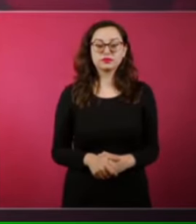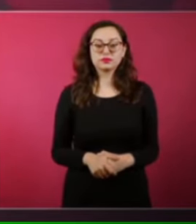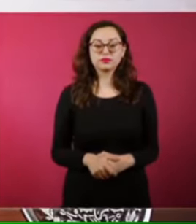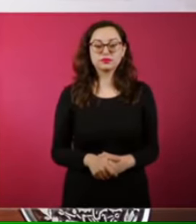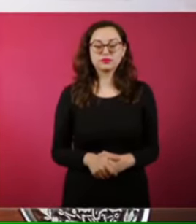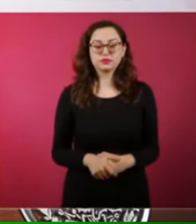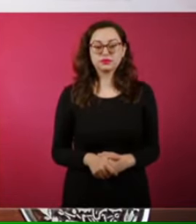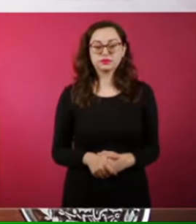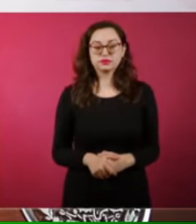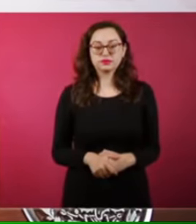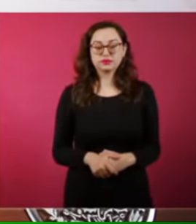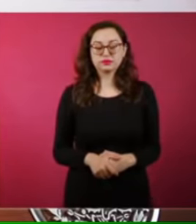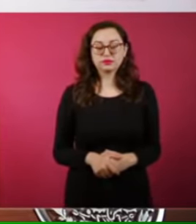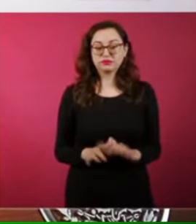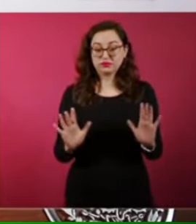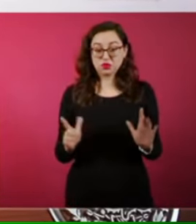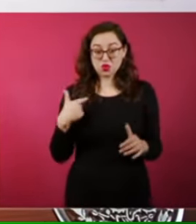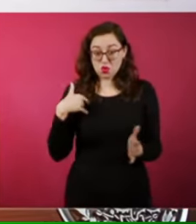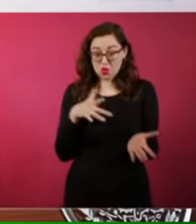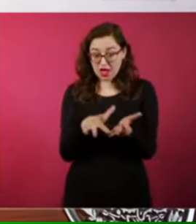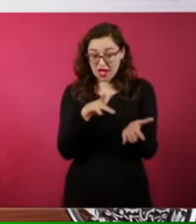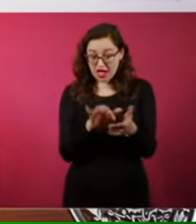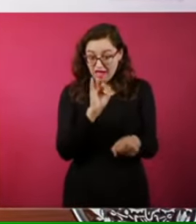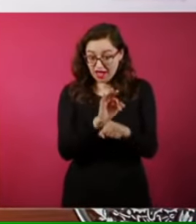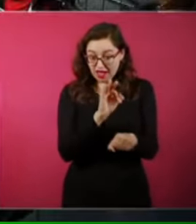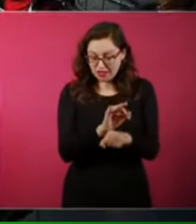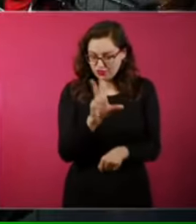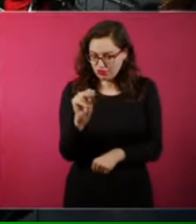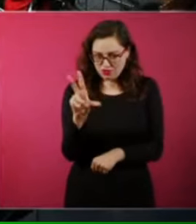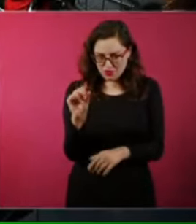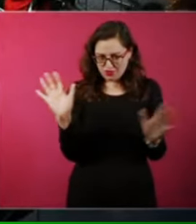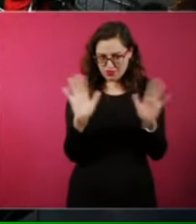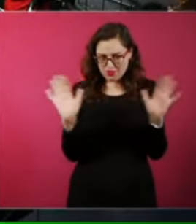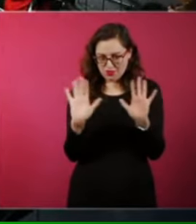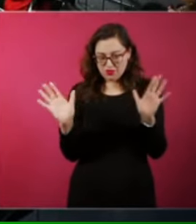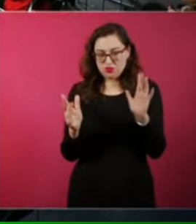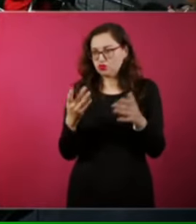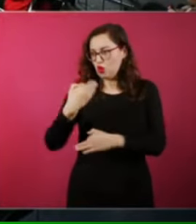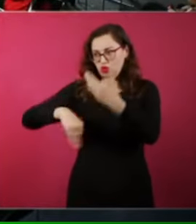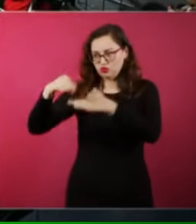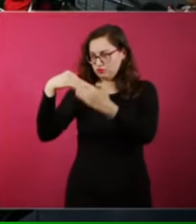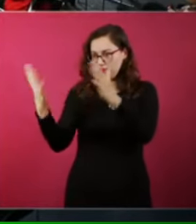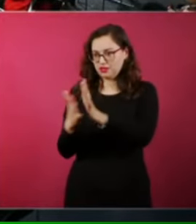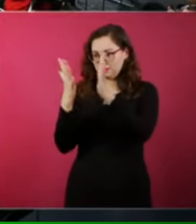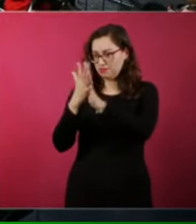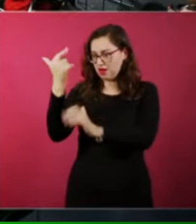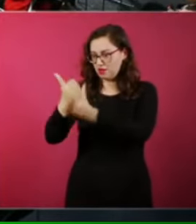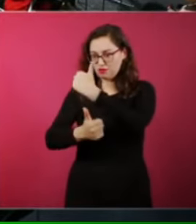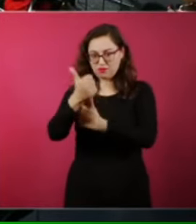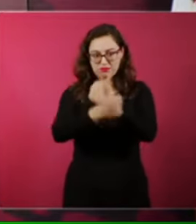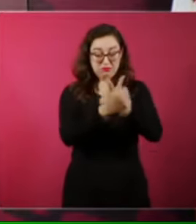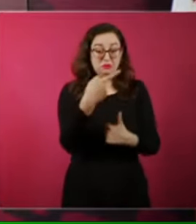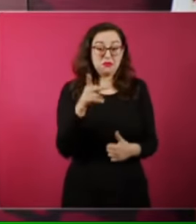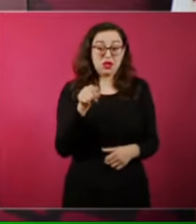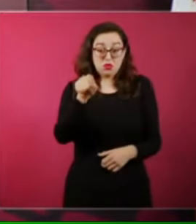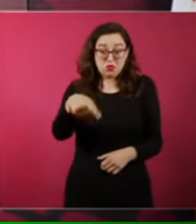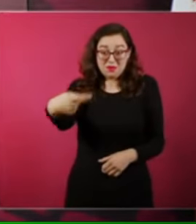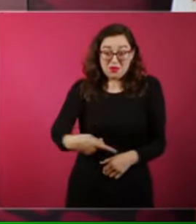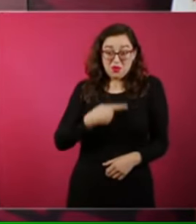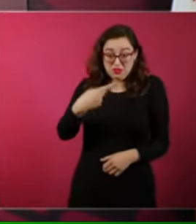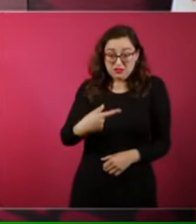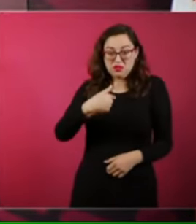que conste que no es propaganda, todos tienen derecho a participar, pero ya que me preguntan,